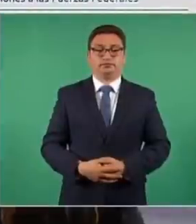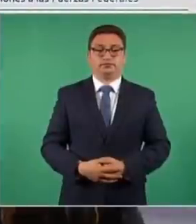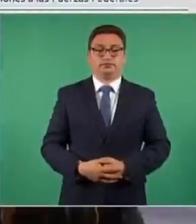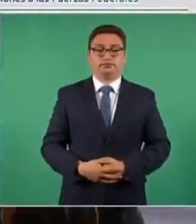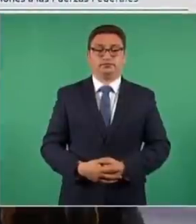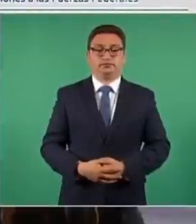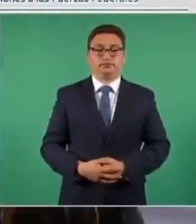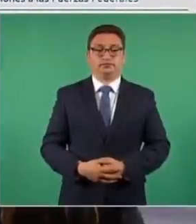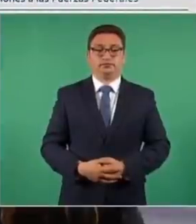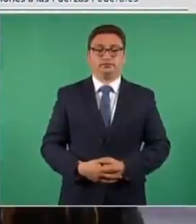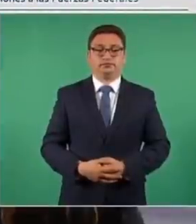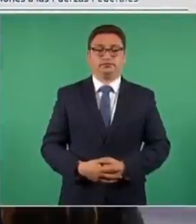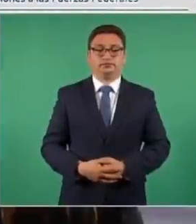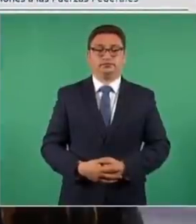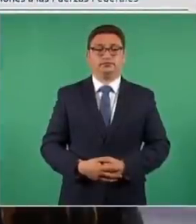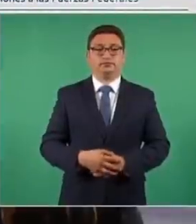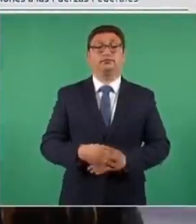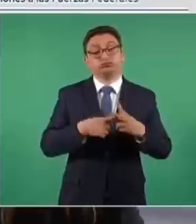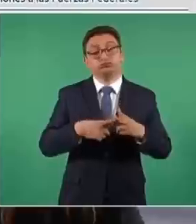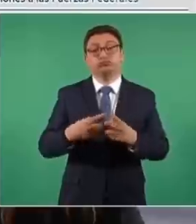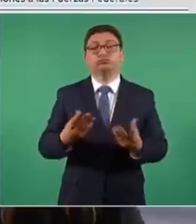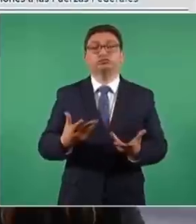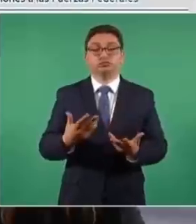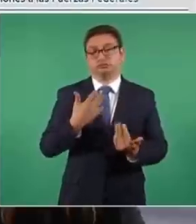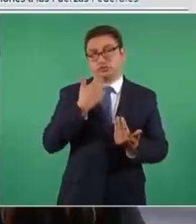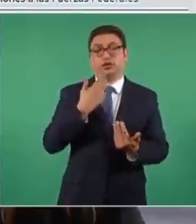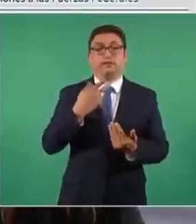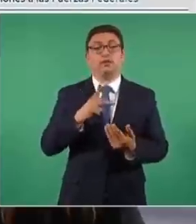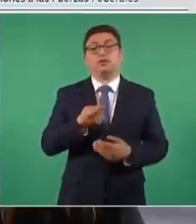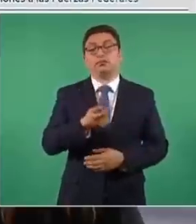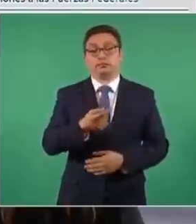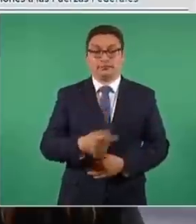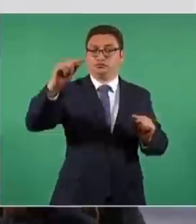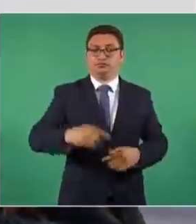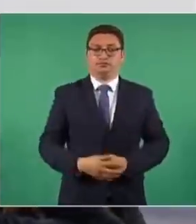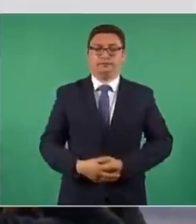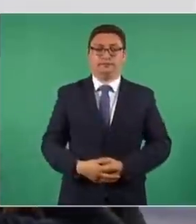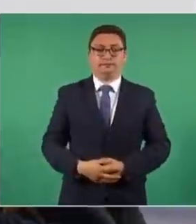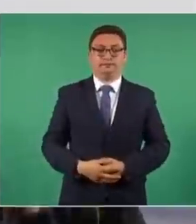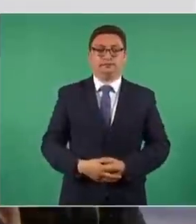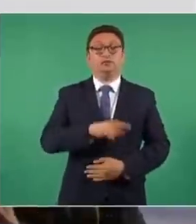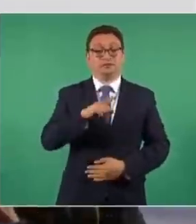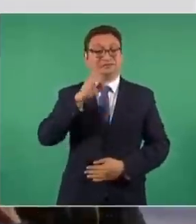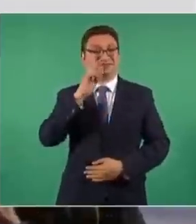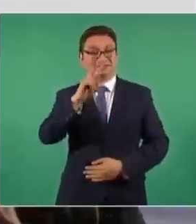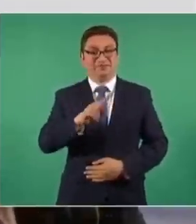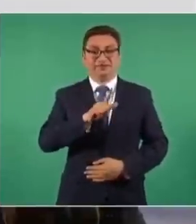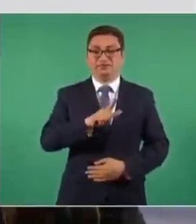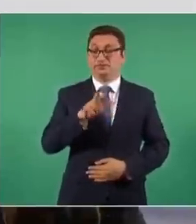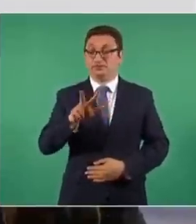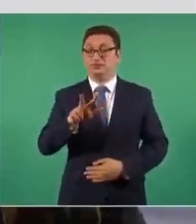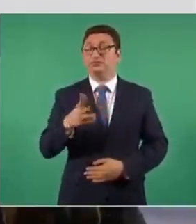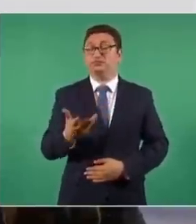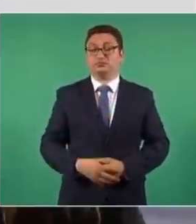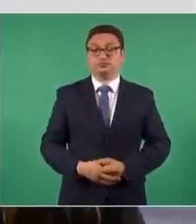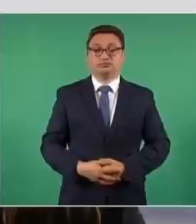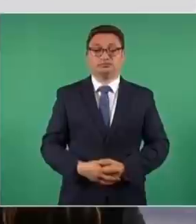negra, o la hay, pero no tanto. Si ustedes ven 17 y 18,